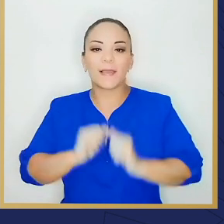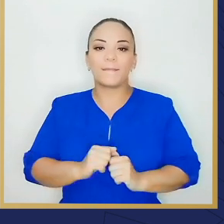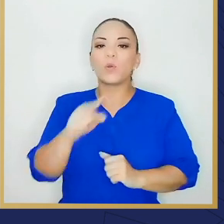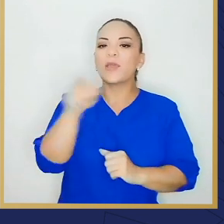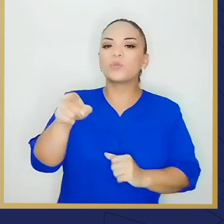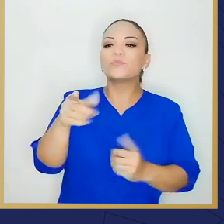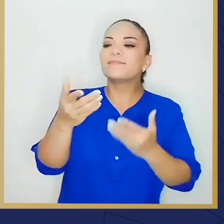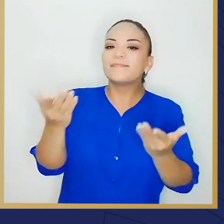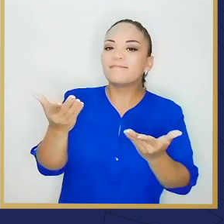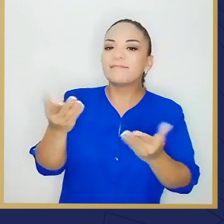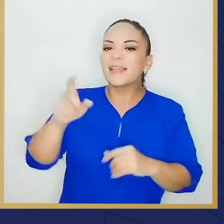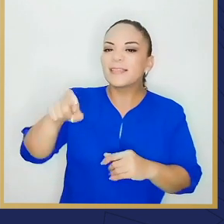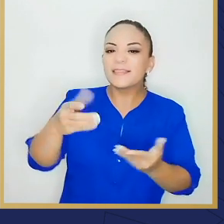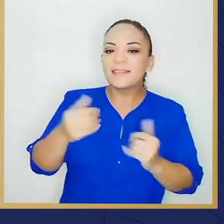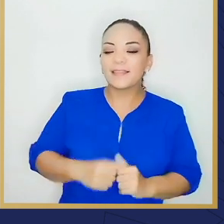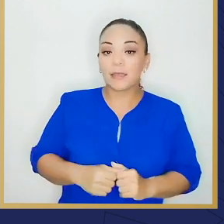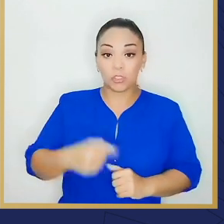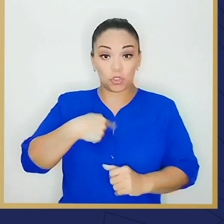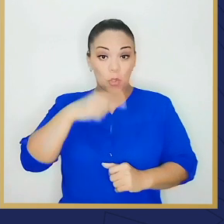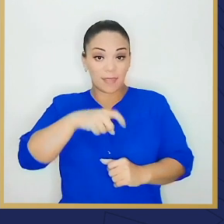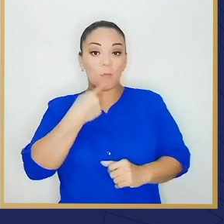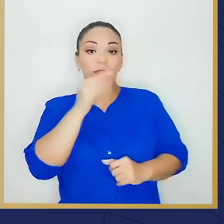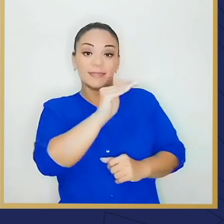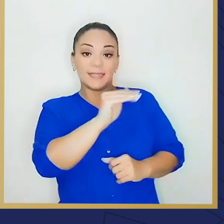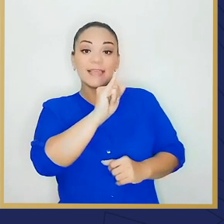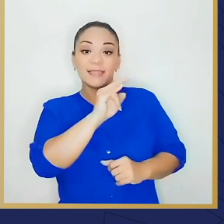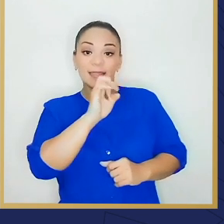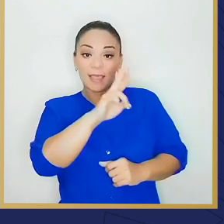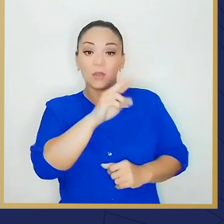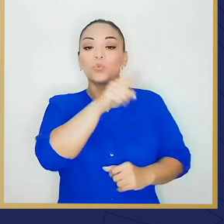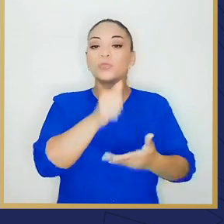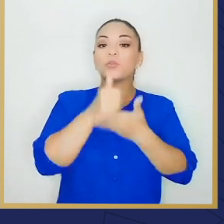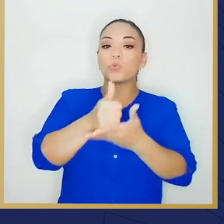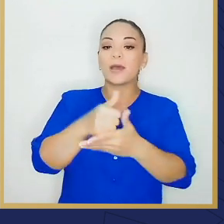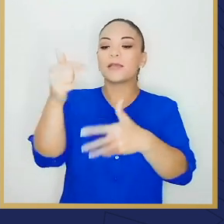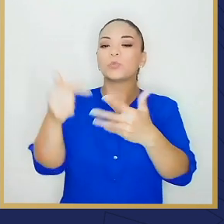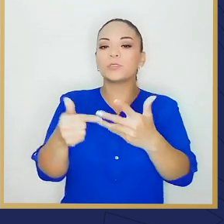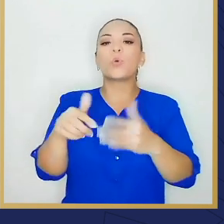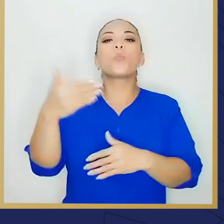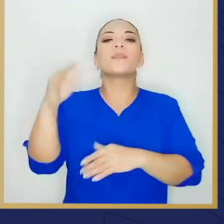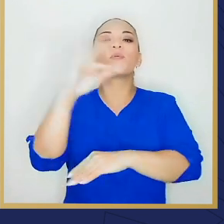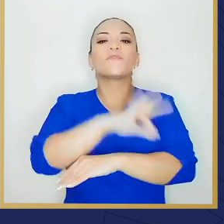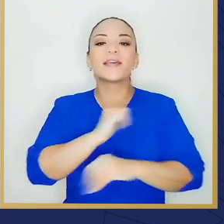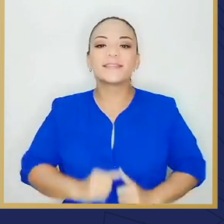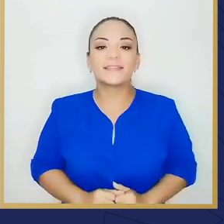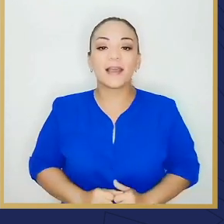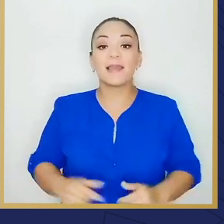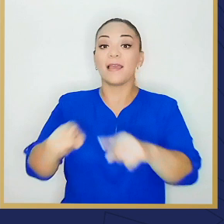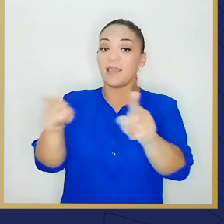necesito? Decirle al INDER, usted les va a ayudar con esto en tal fecha.